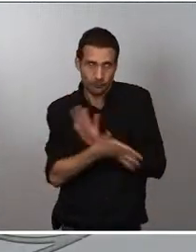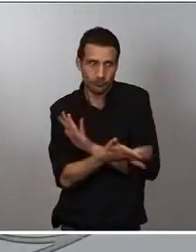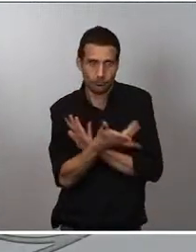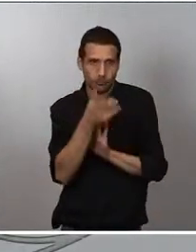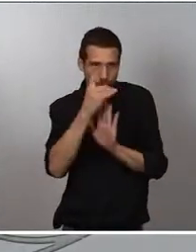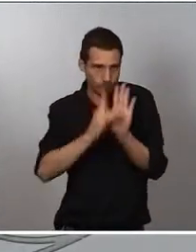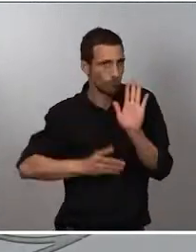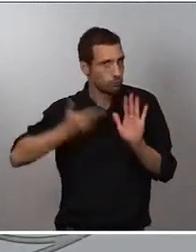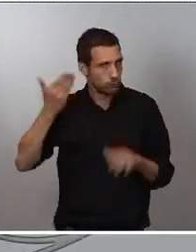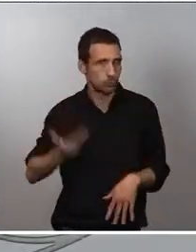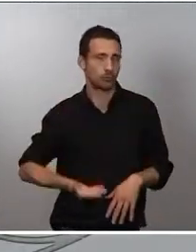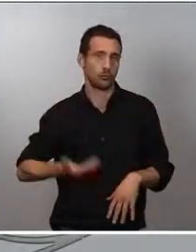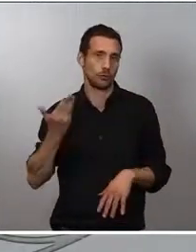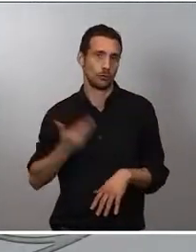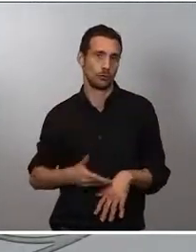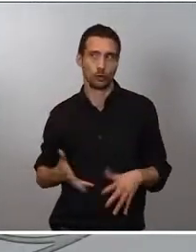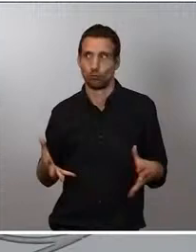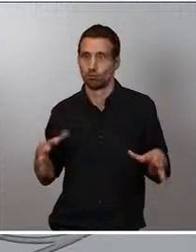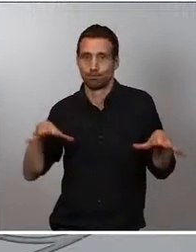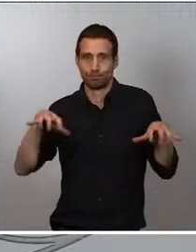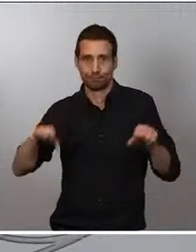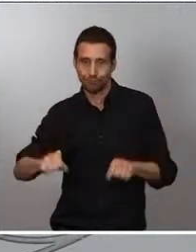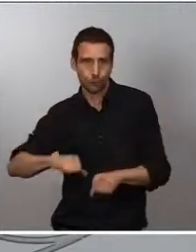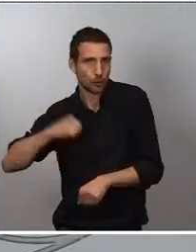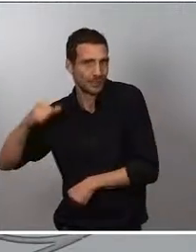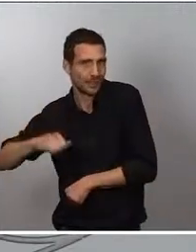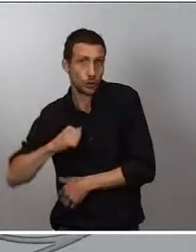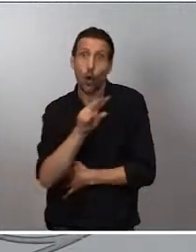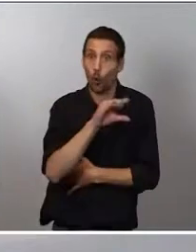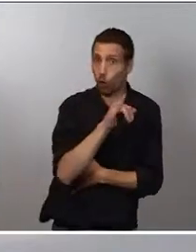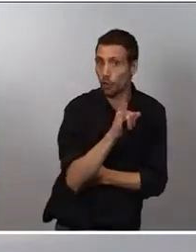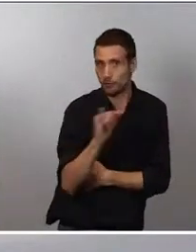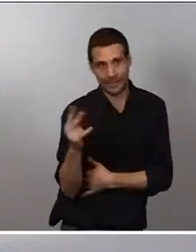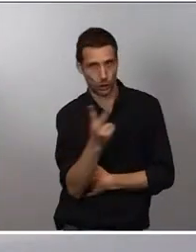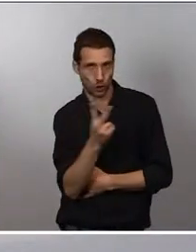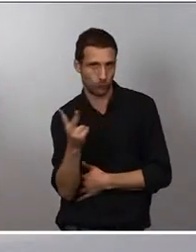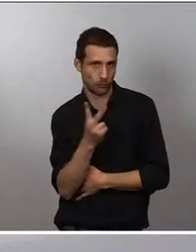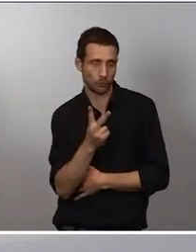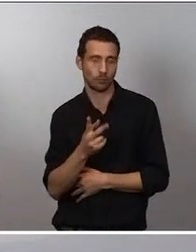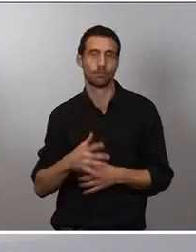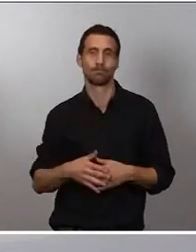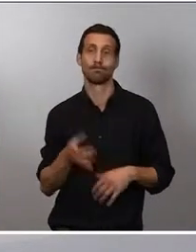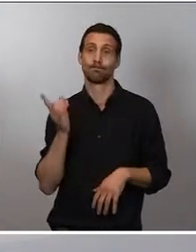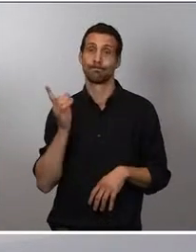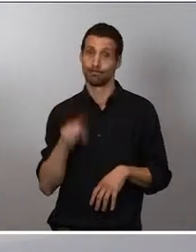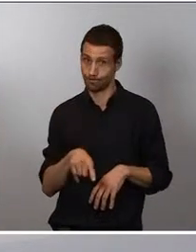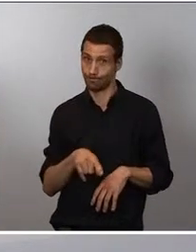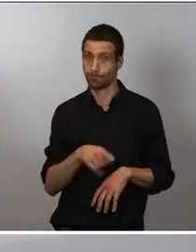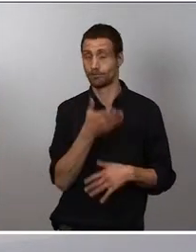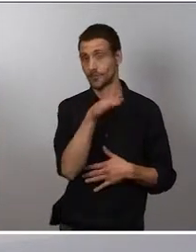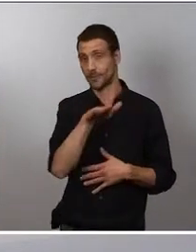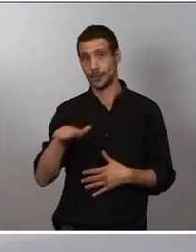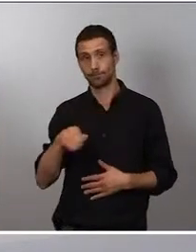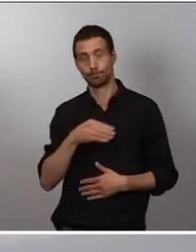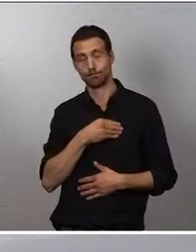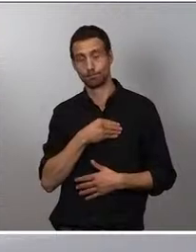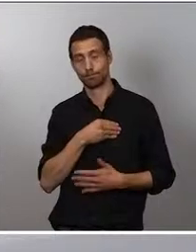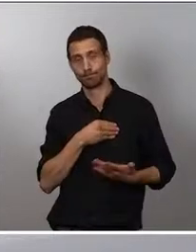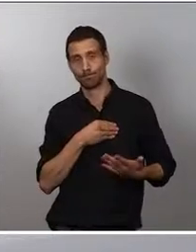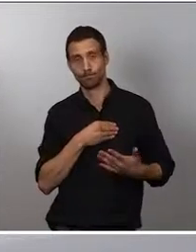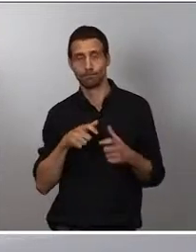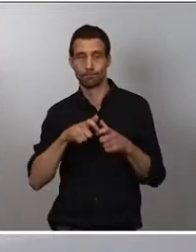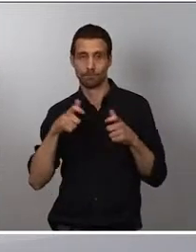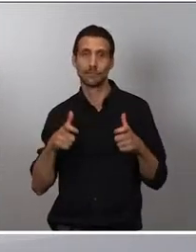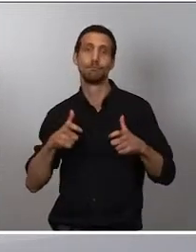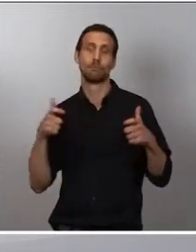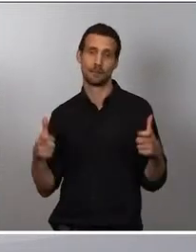hospitalaria y también de UCI. También el número de fallecidos, lamentablemente, está aumentando. Como saben, cuando